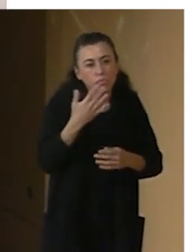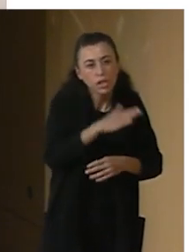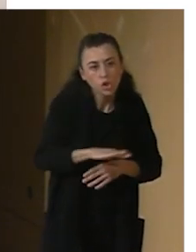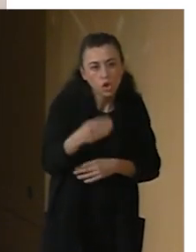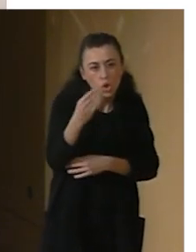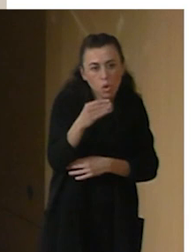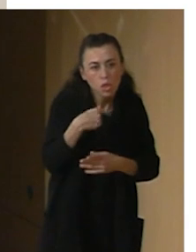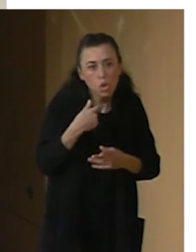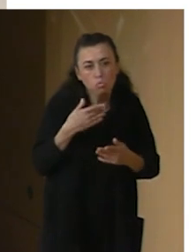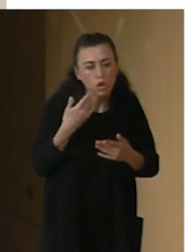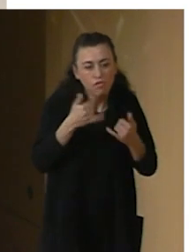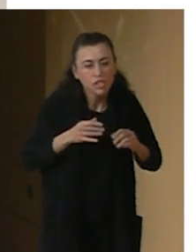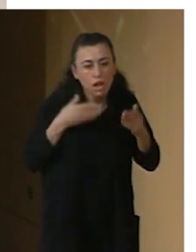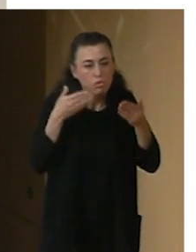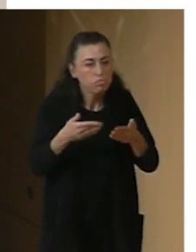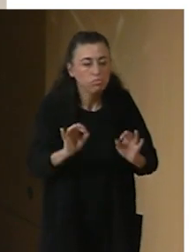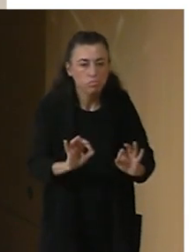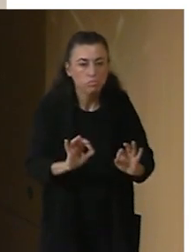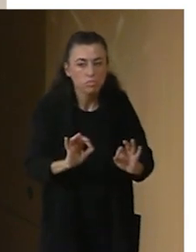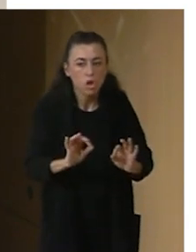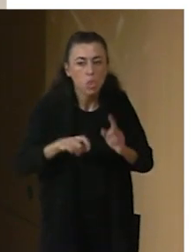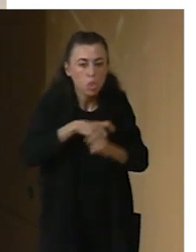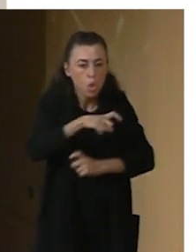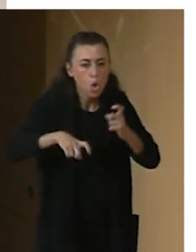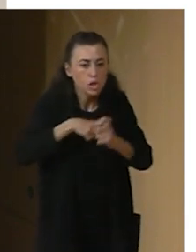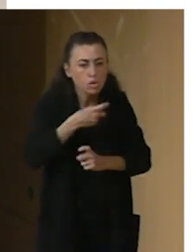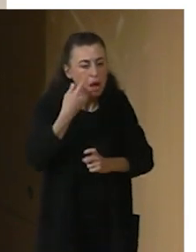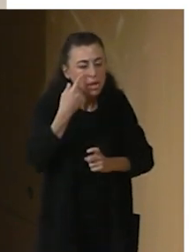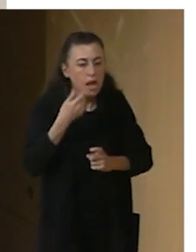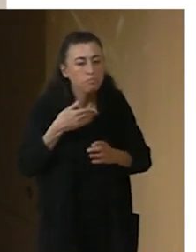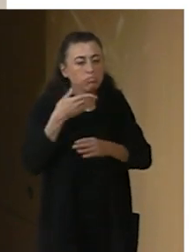internacionales para ver la programación que proponen.